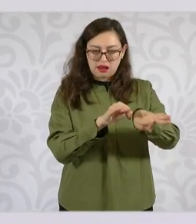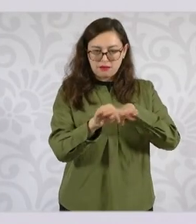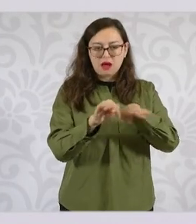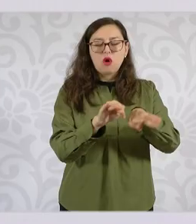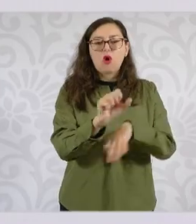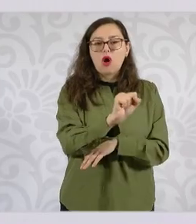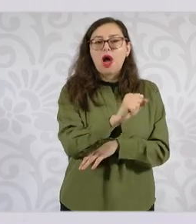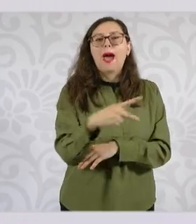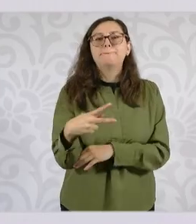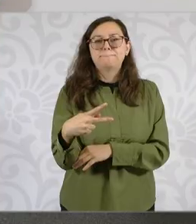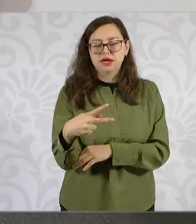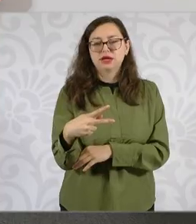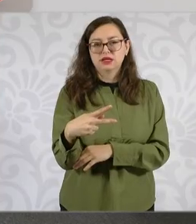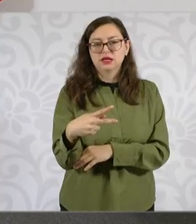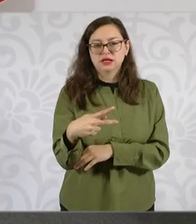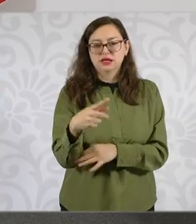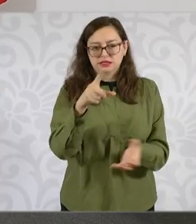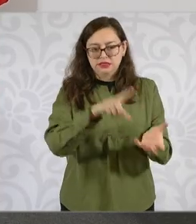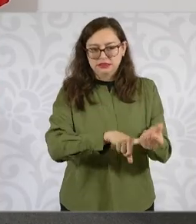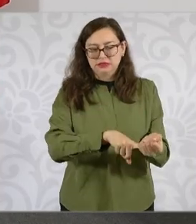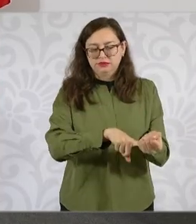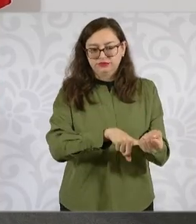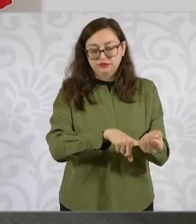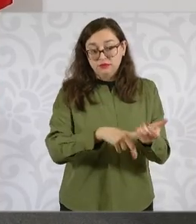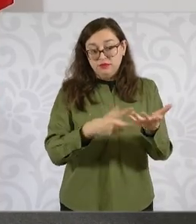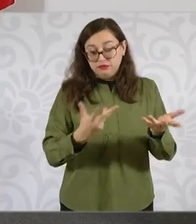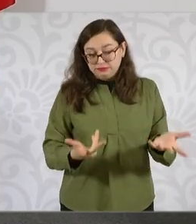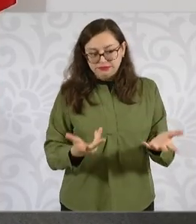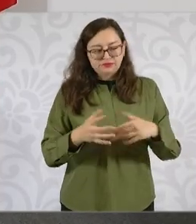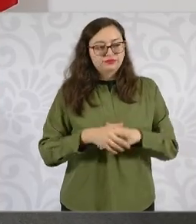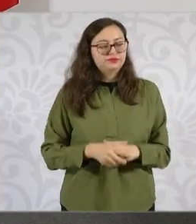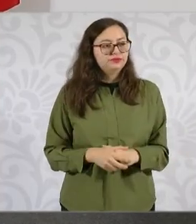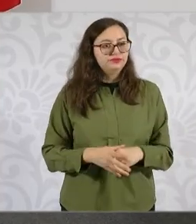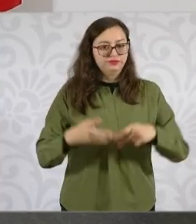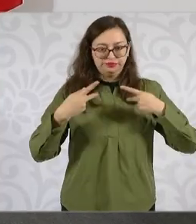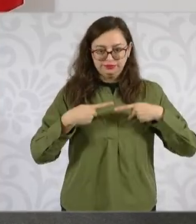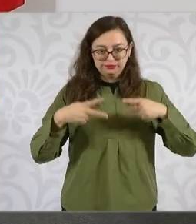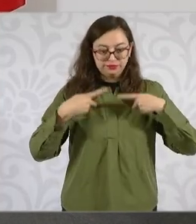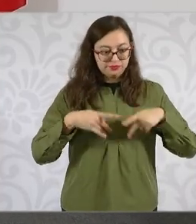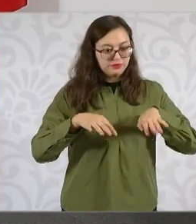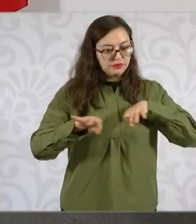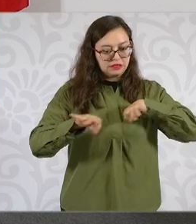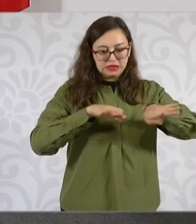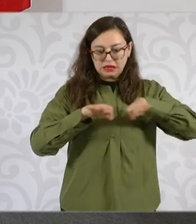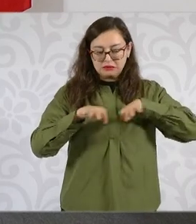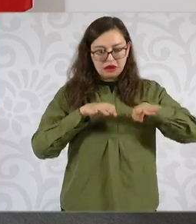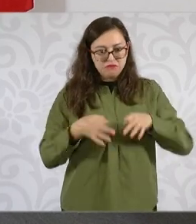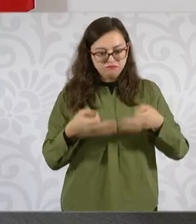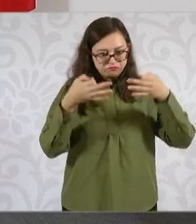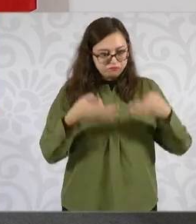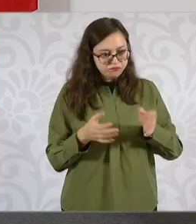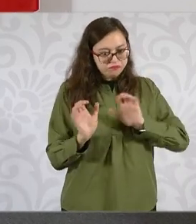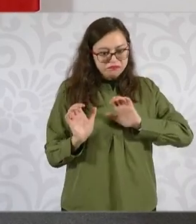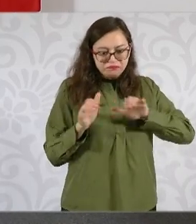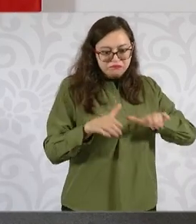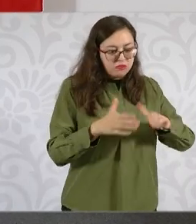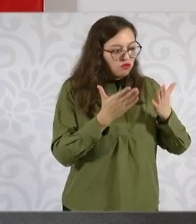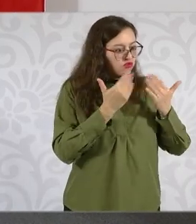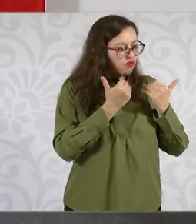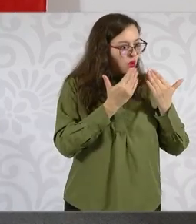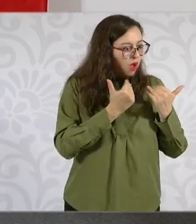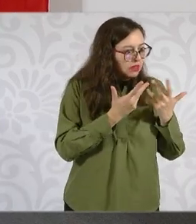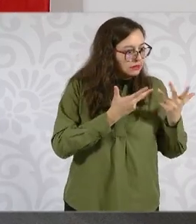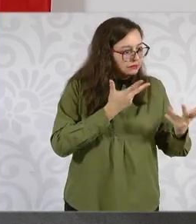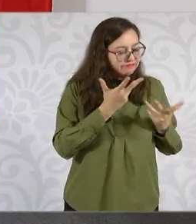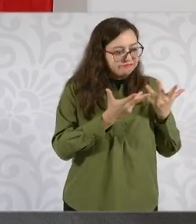Muchas personas que no encuentran un trabajo formal, a partir del crecimiento de la entrega de comida